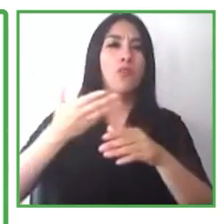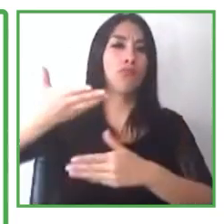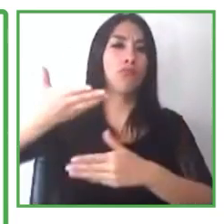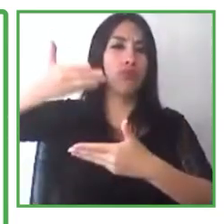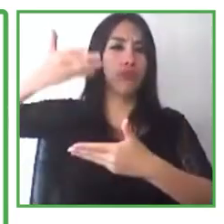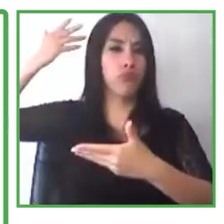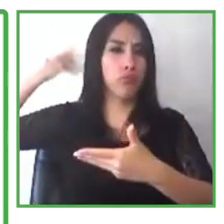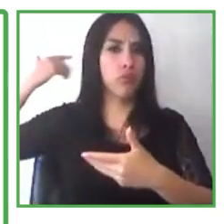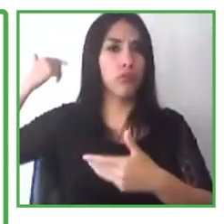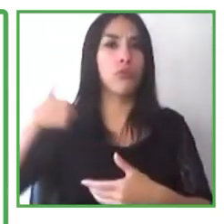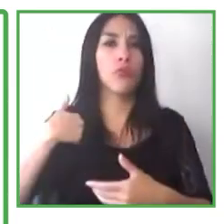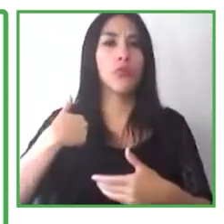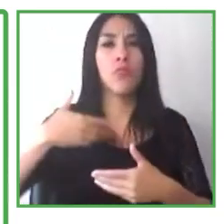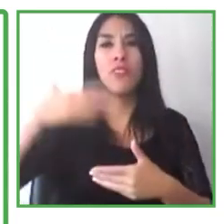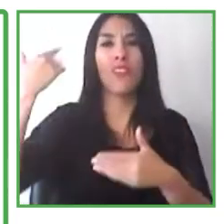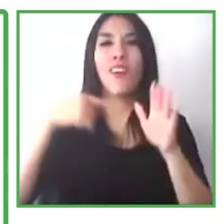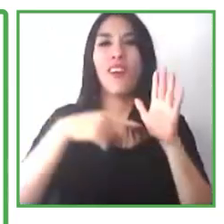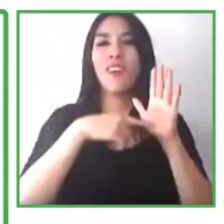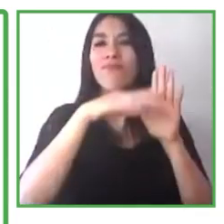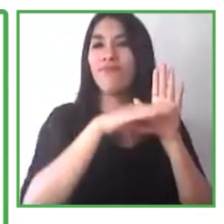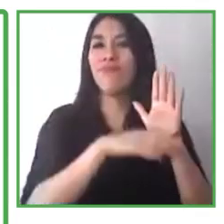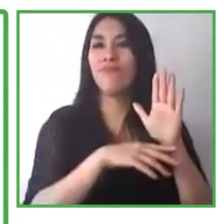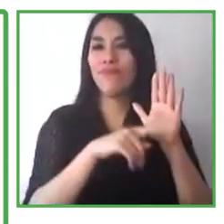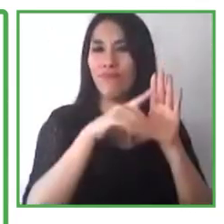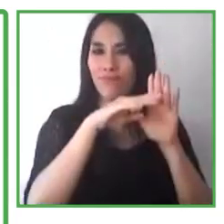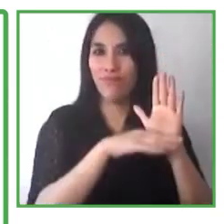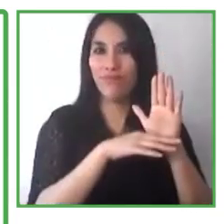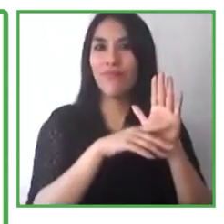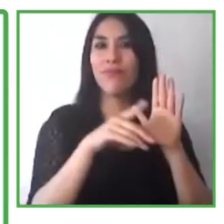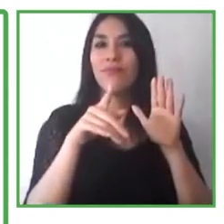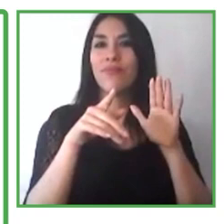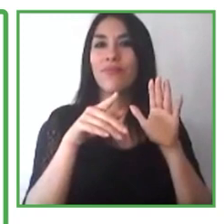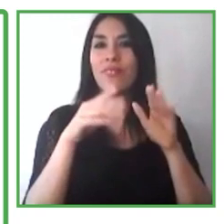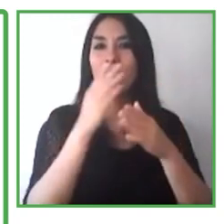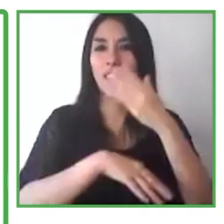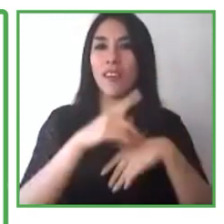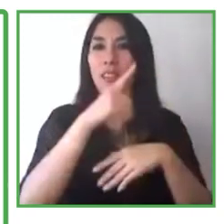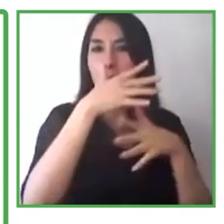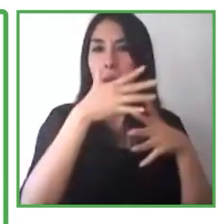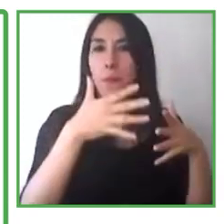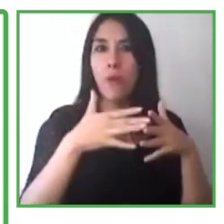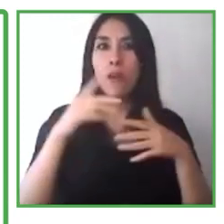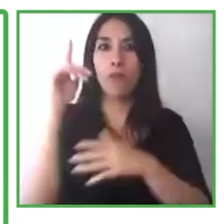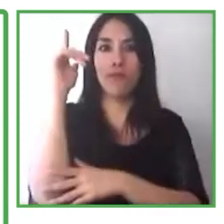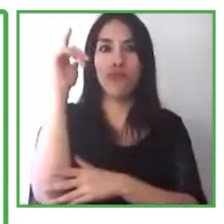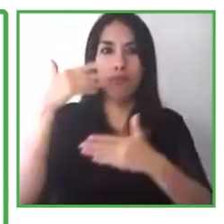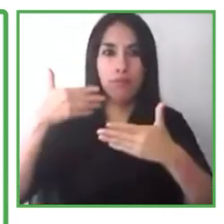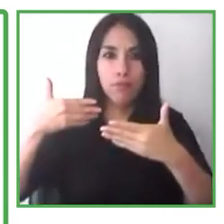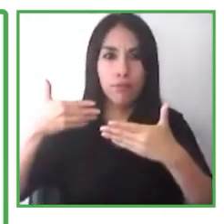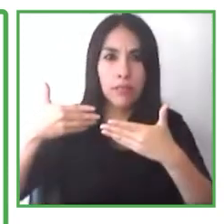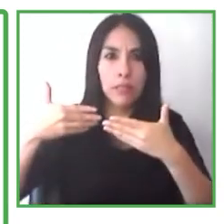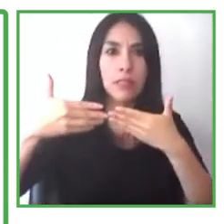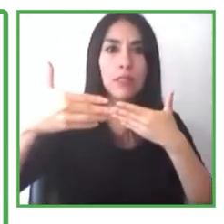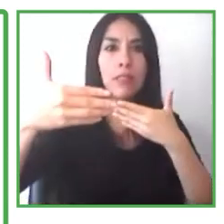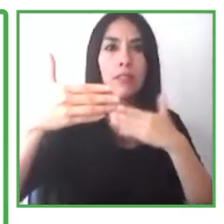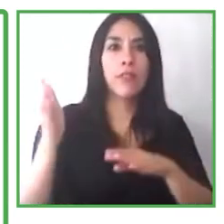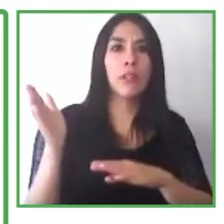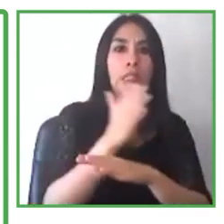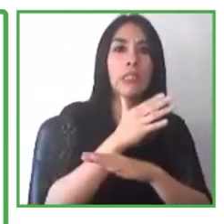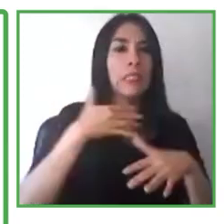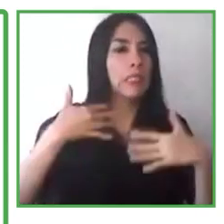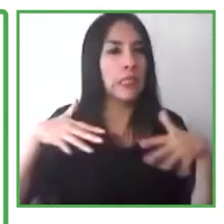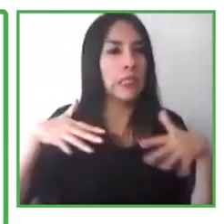ley de discapacidades estadounidenses entró en vigor en los Estados Unidos. Lo que hicimos básicamente fue reunir un equipo